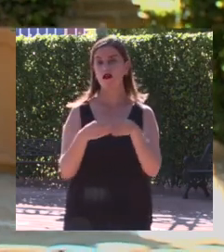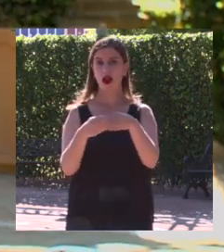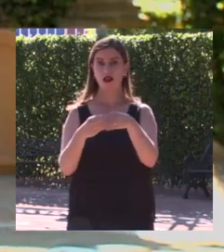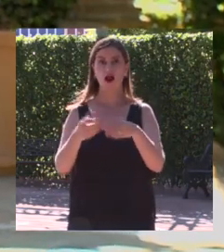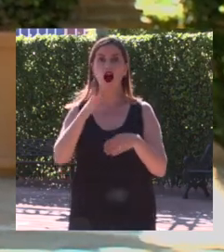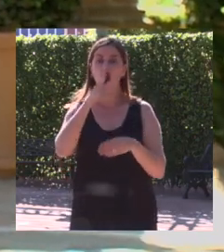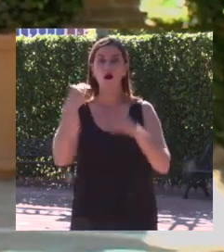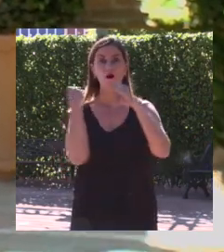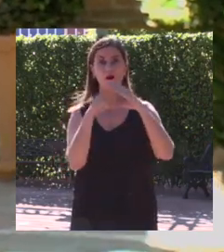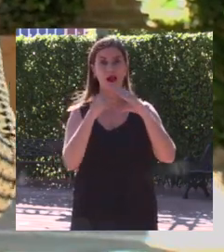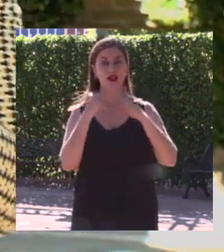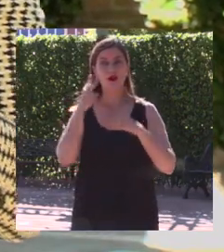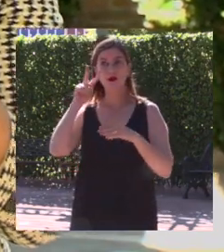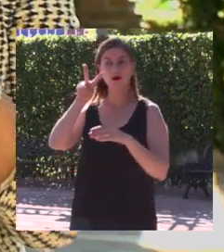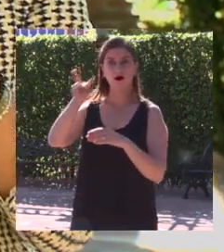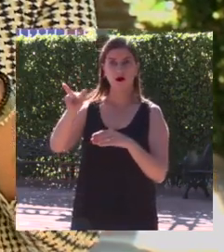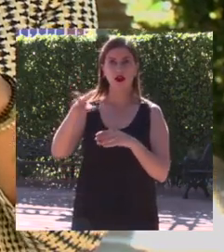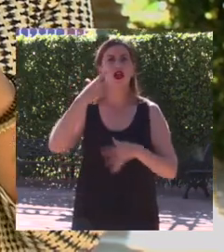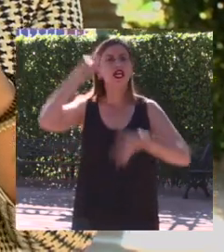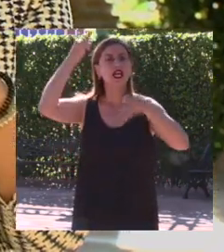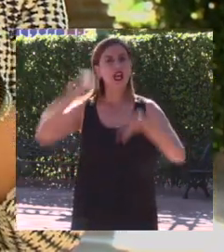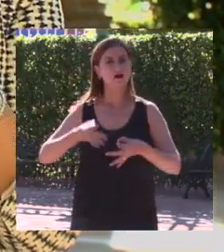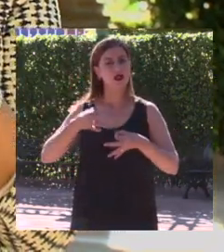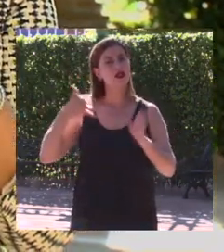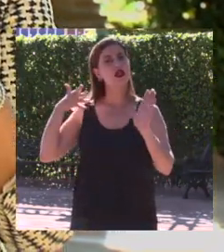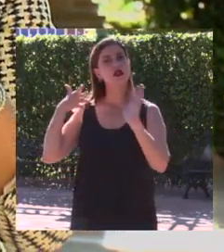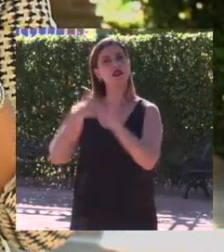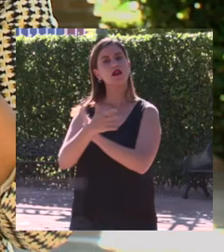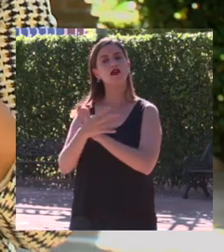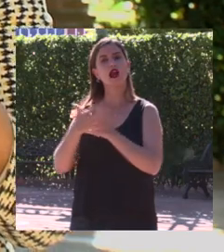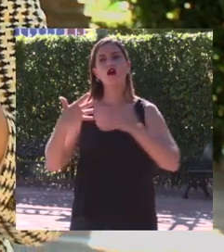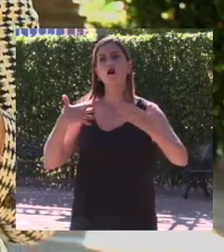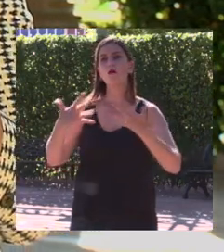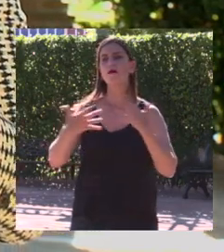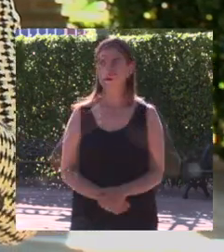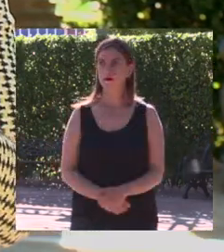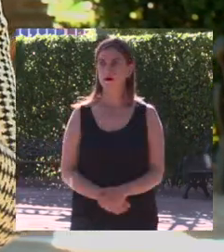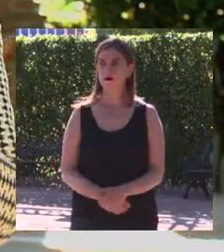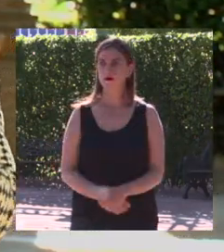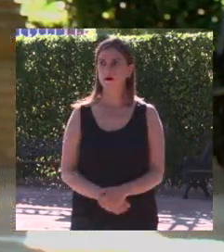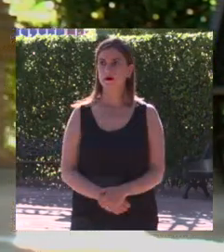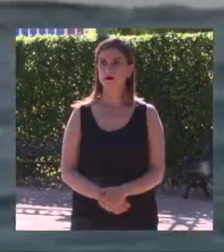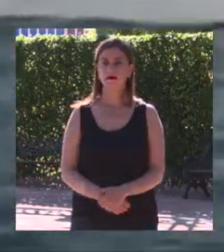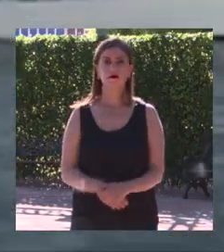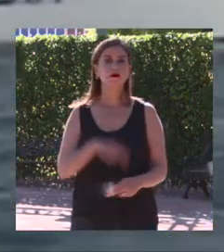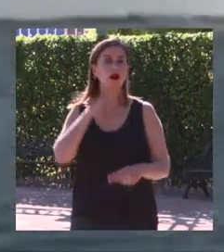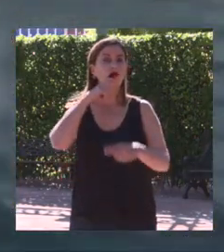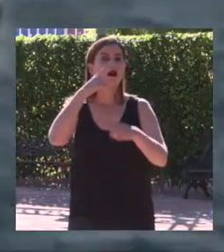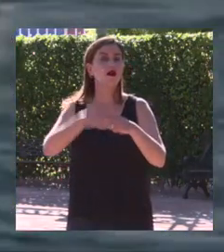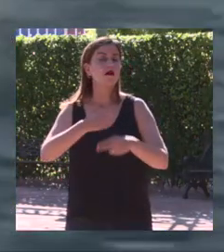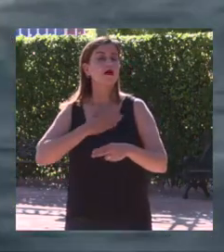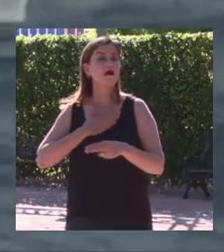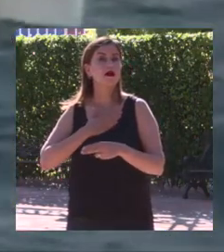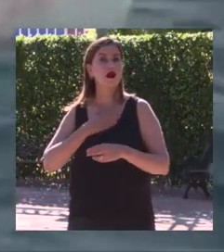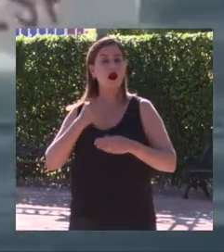os voy a poner un vídeo de lo que realmente significa el viento para mí me llamaban la